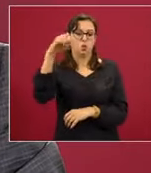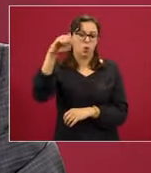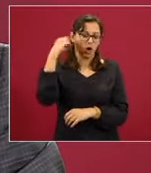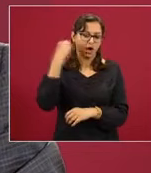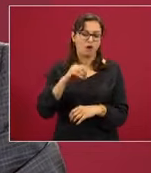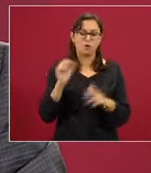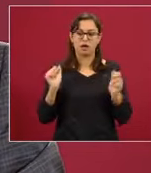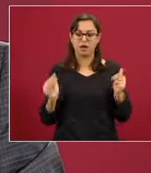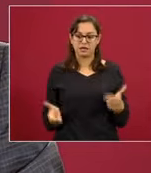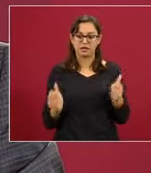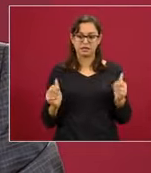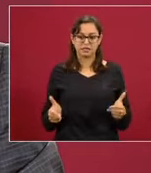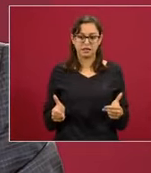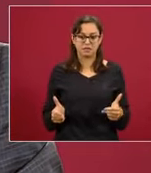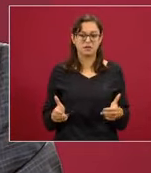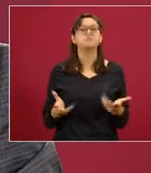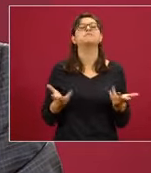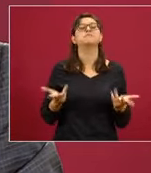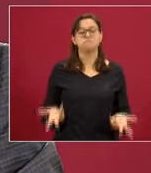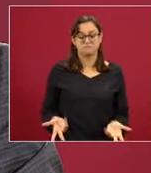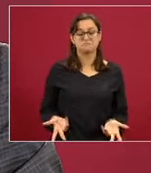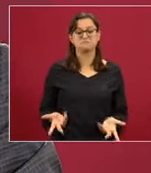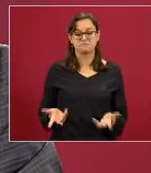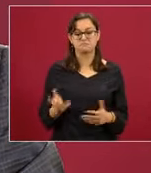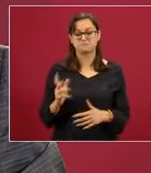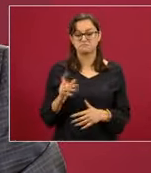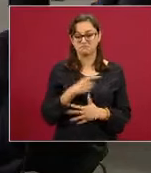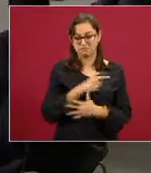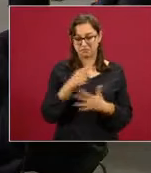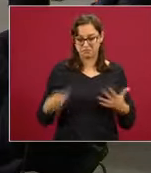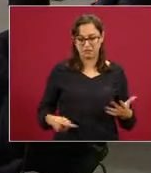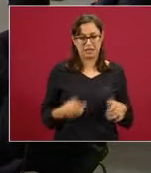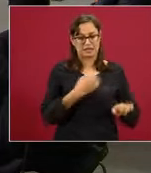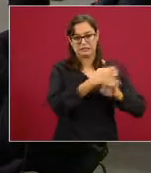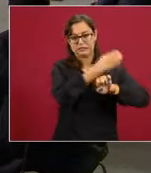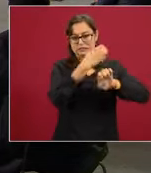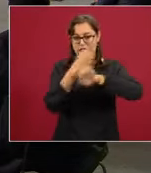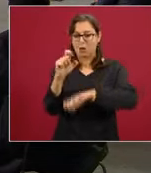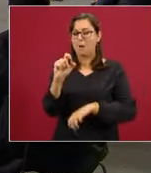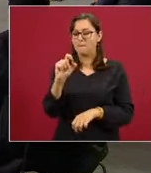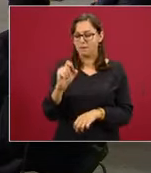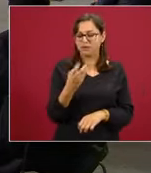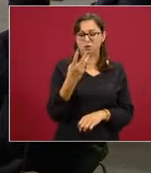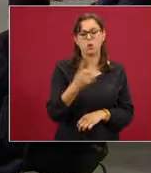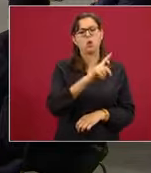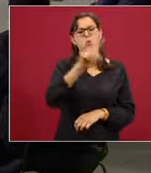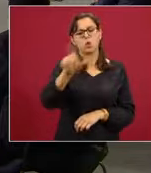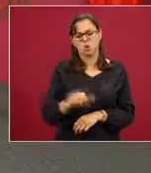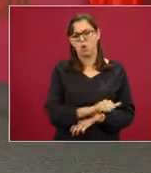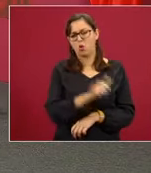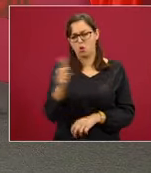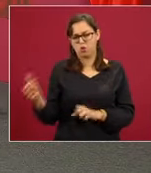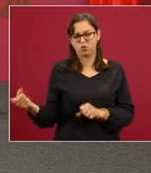Chiapas, esto desde luego tiene, y son 24 que podríamos luego darles toda la